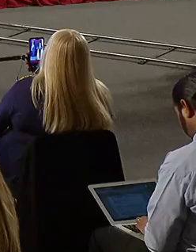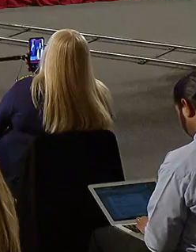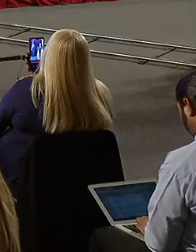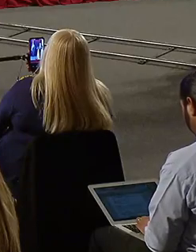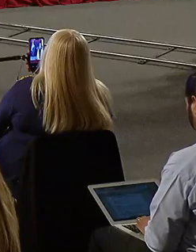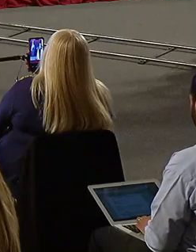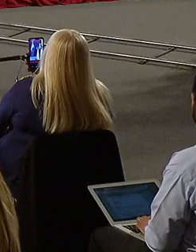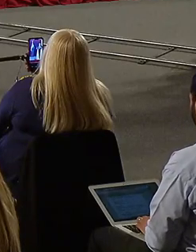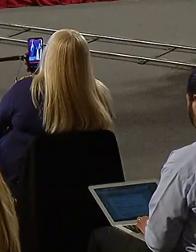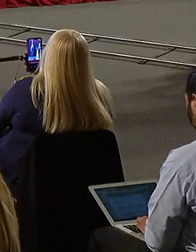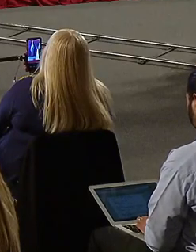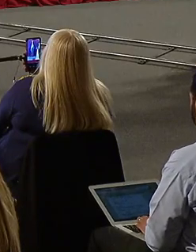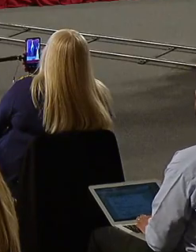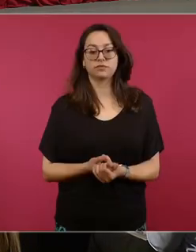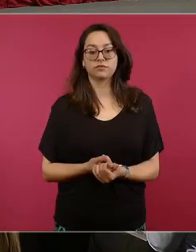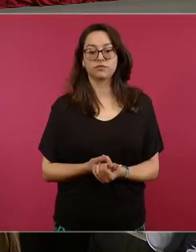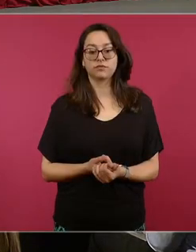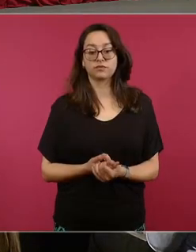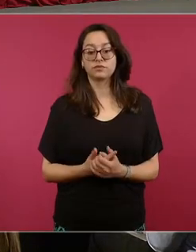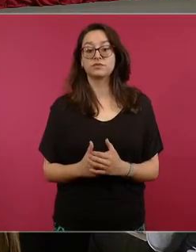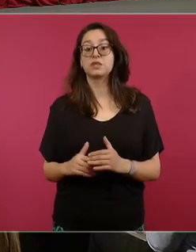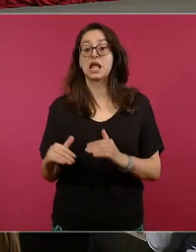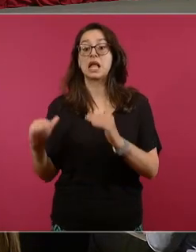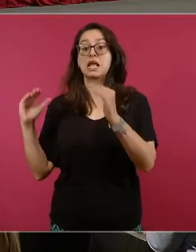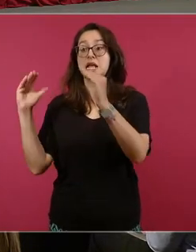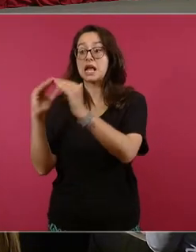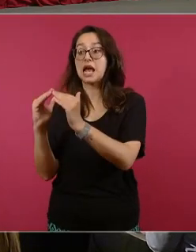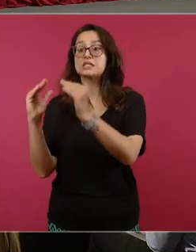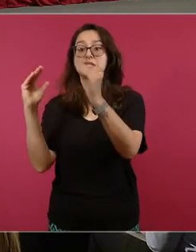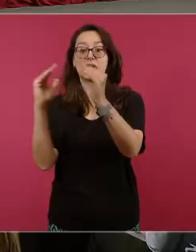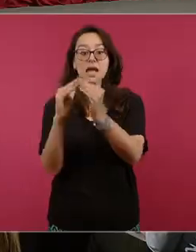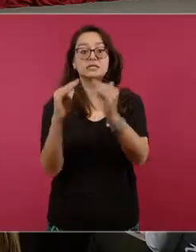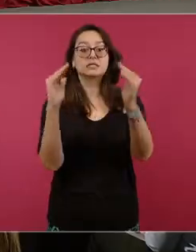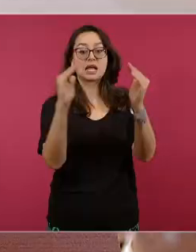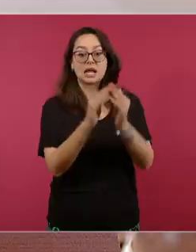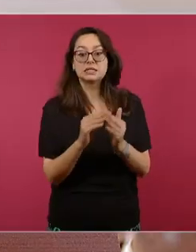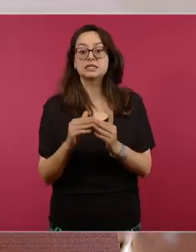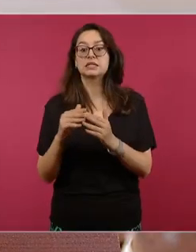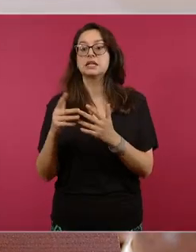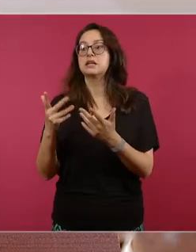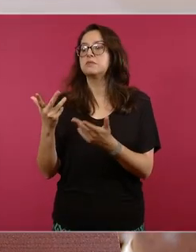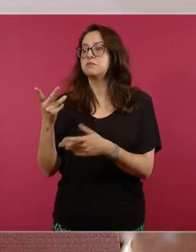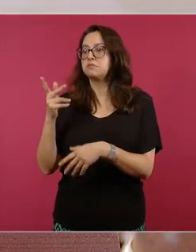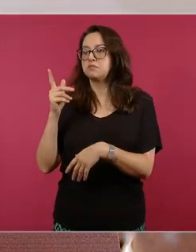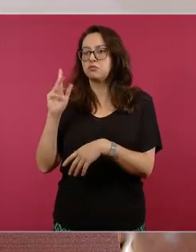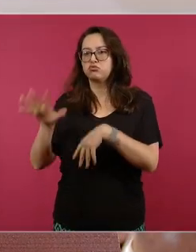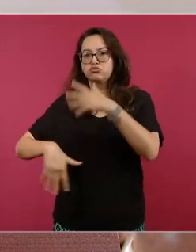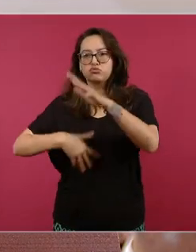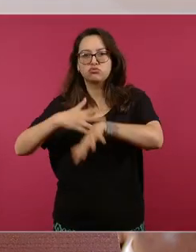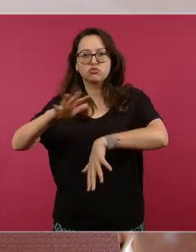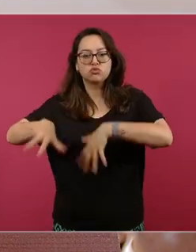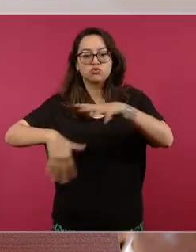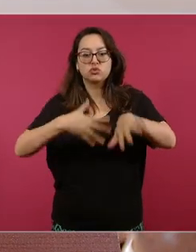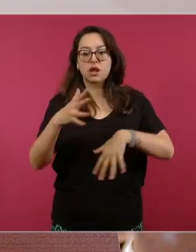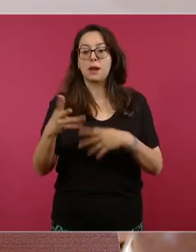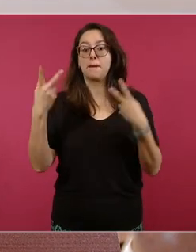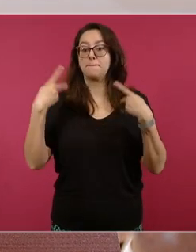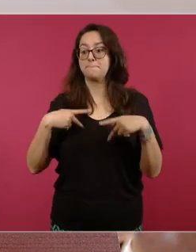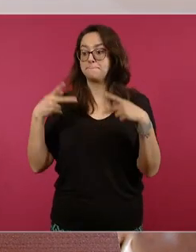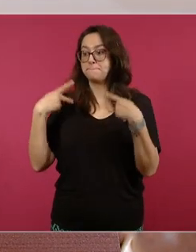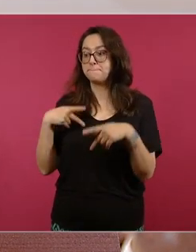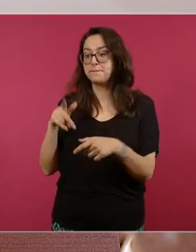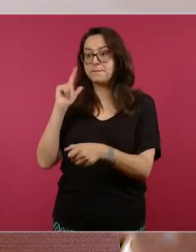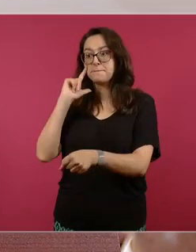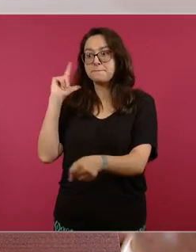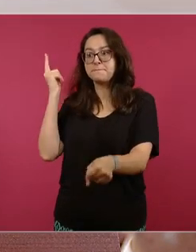localiza la persona se realiza una fotografía con el periódico del día también la persona